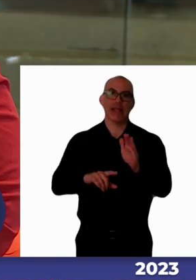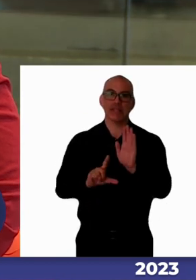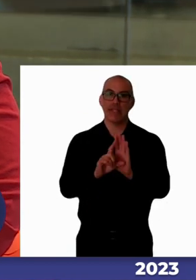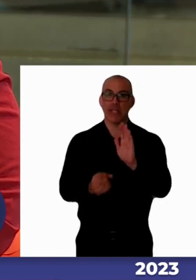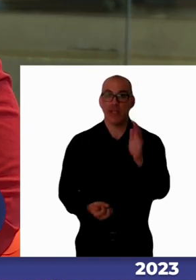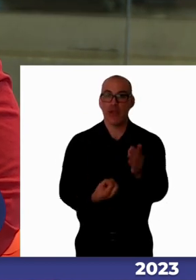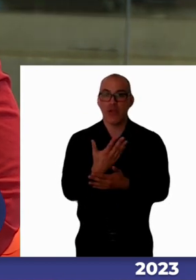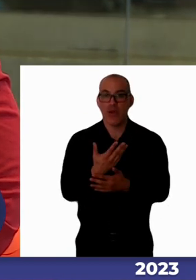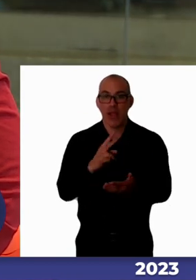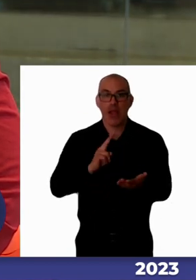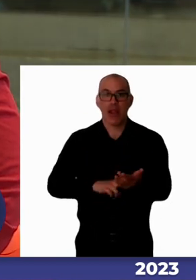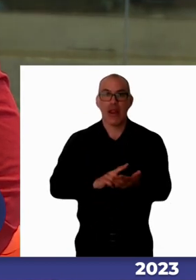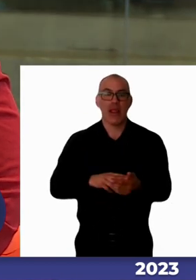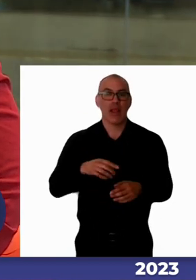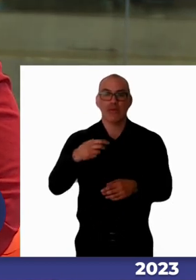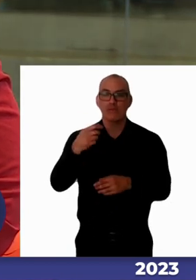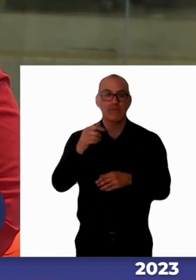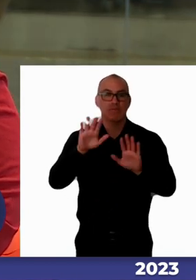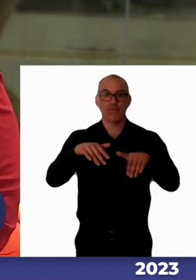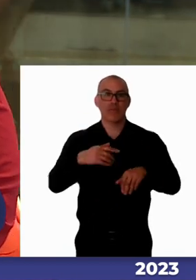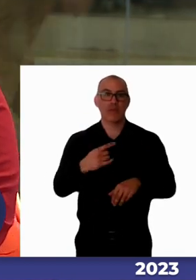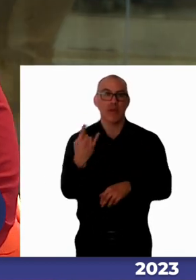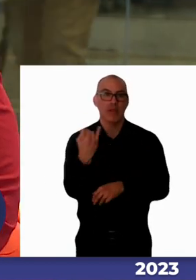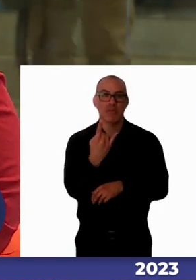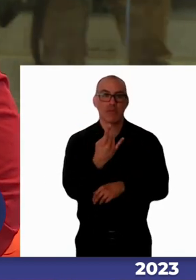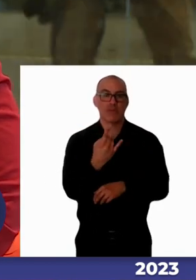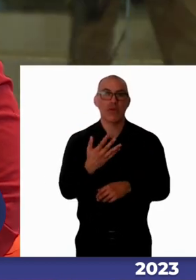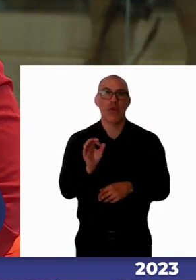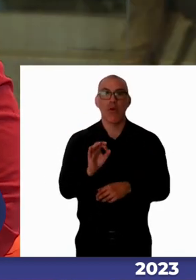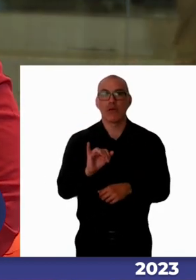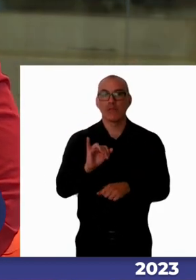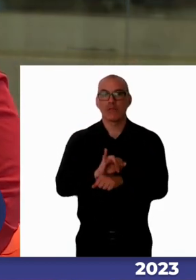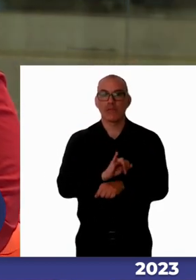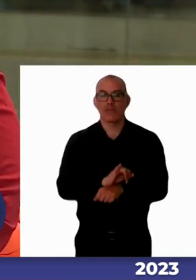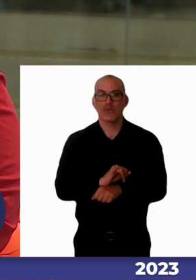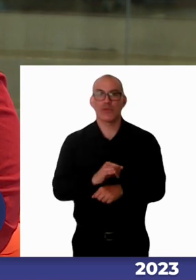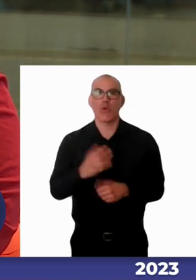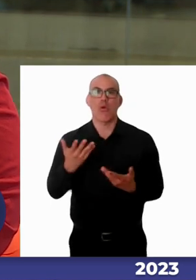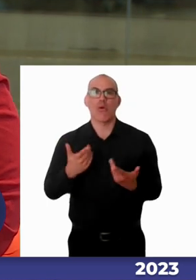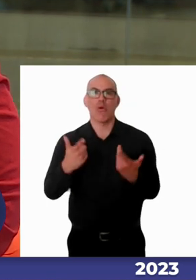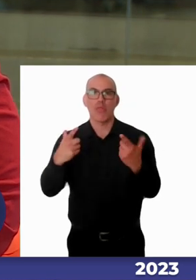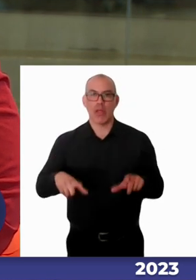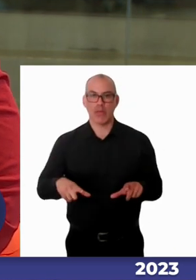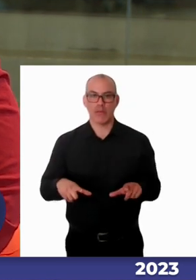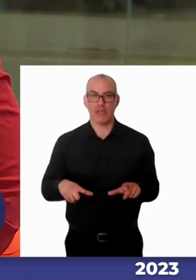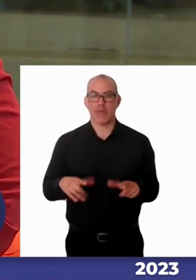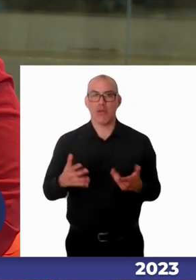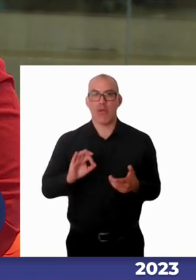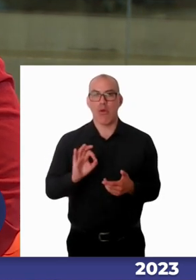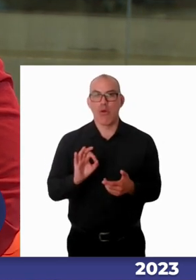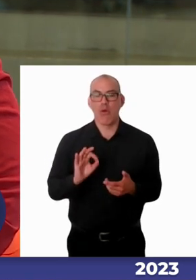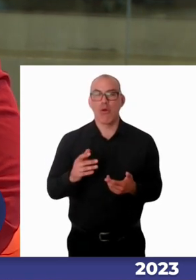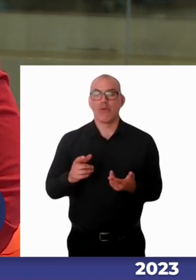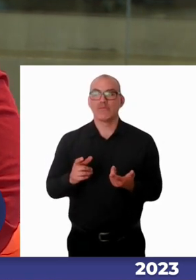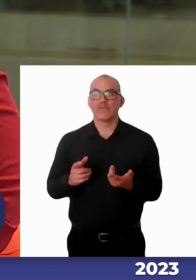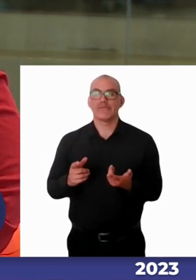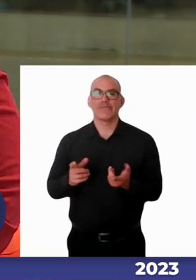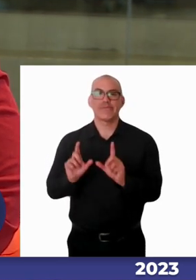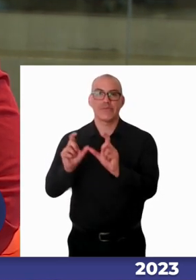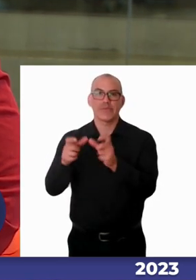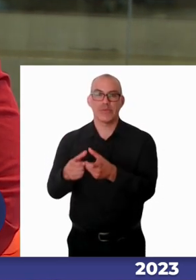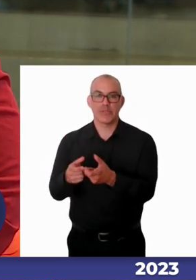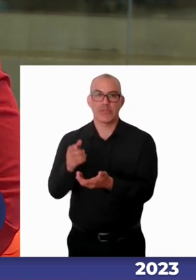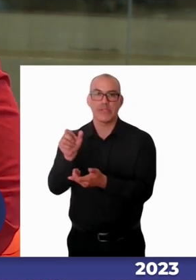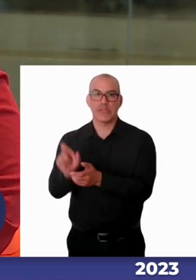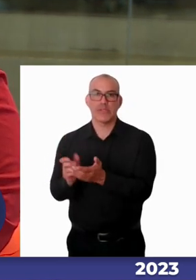universidad inclusión, por así decirlo, un departamento, un centro de estudiantes, se ve muchas veces a la falta